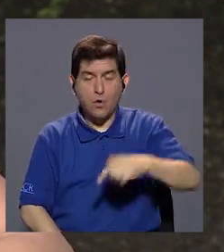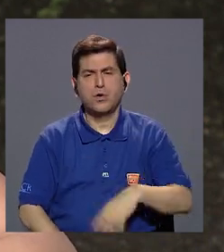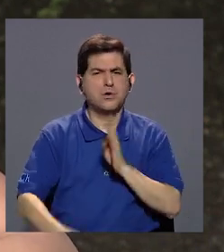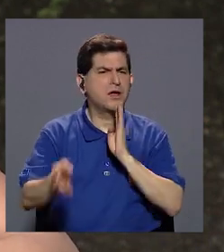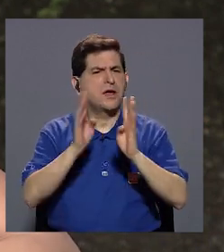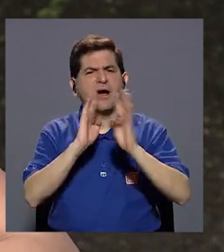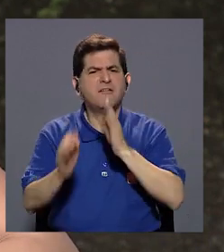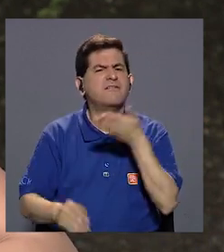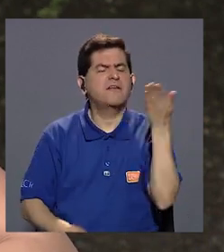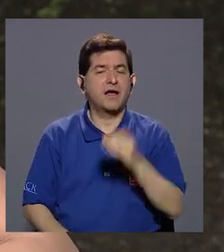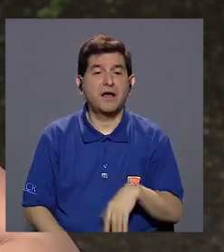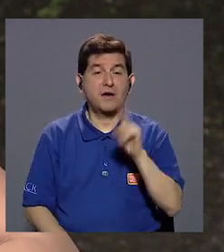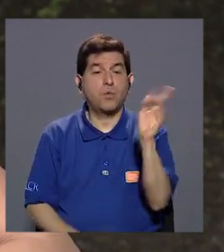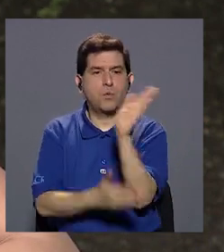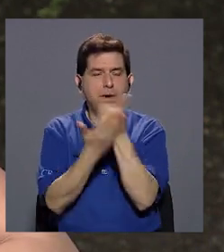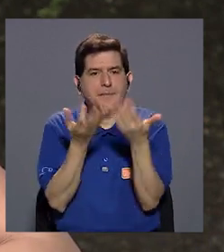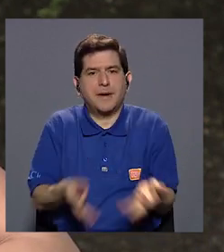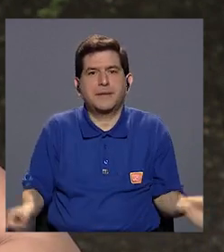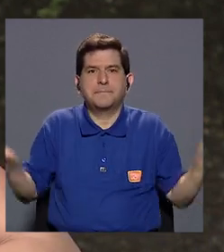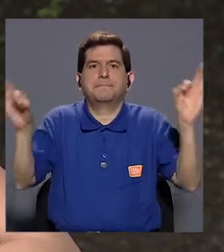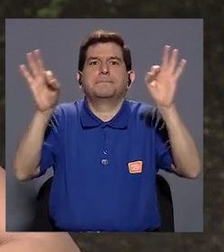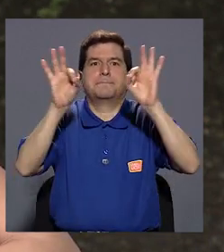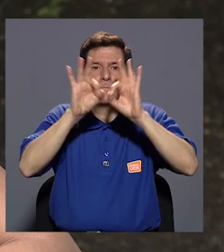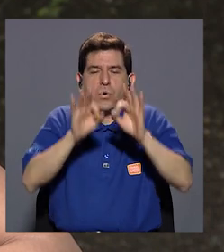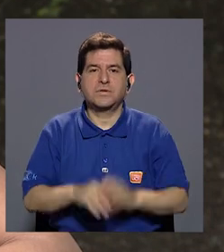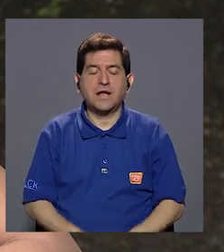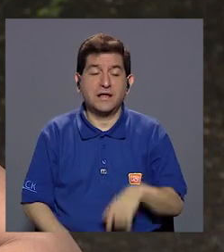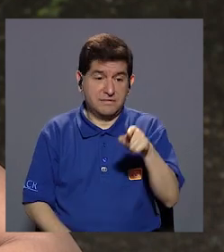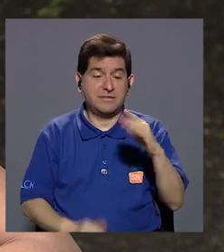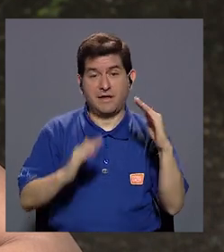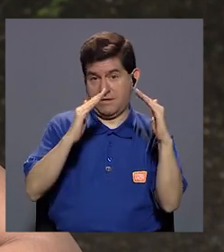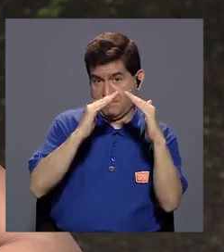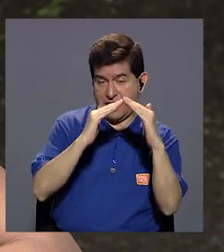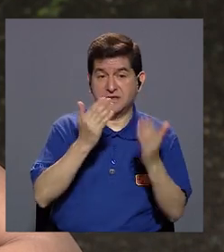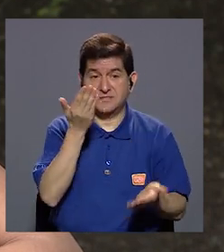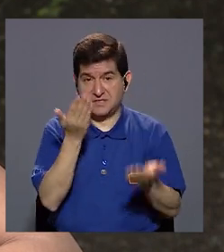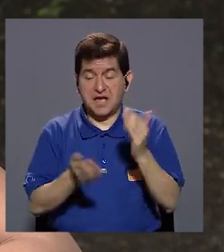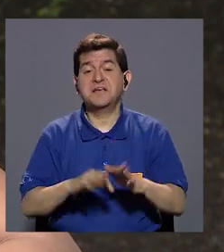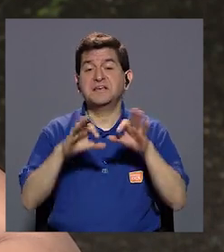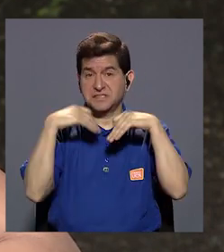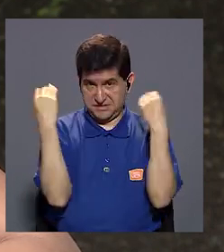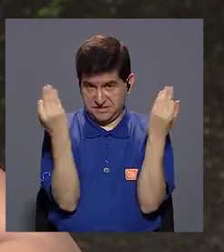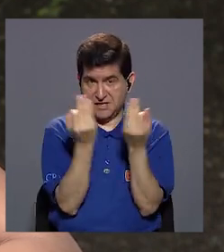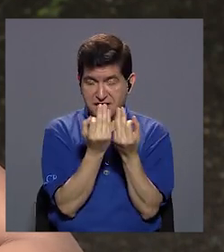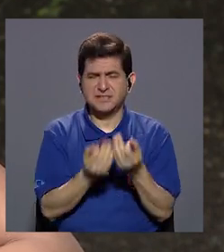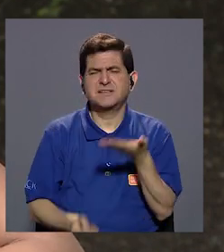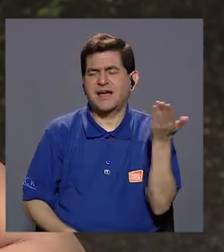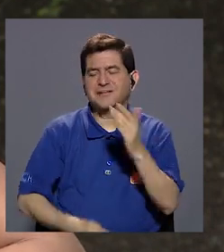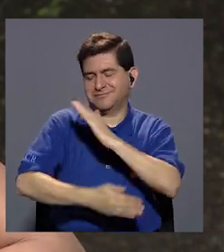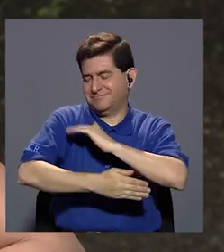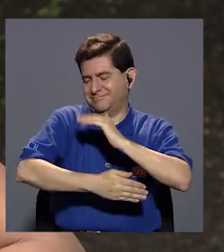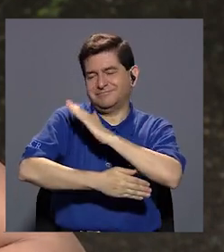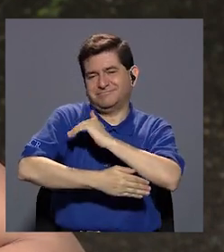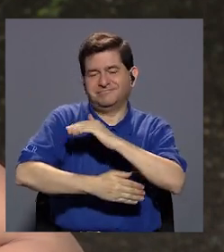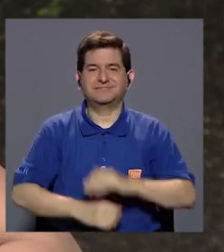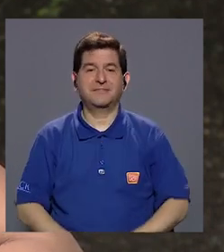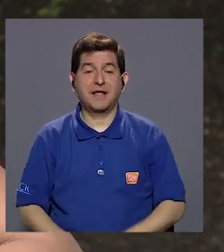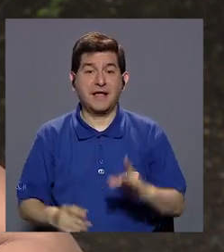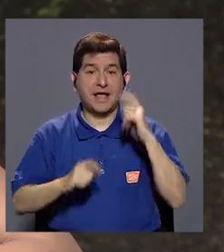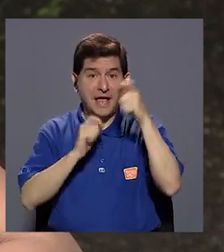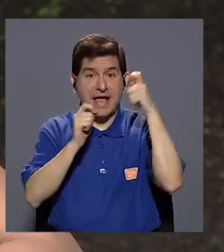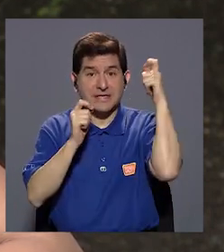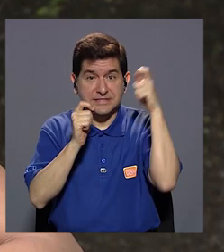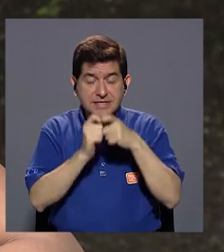hoy vamos a conversar acerca de una parte muy importante de nuestros hogares y quizás de nuestras familias, que son nuestras mascotas,